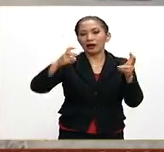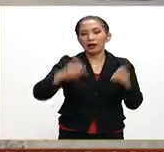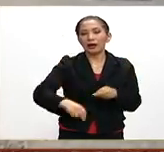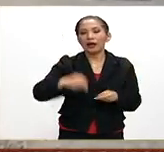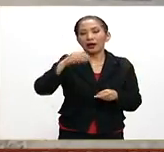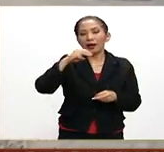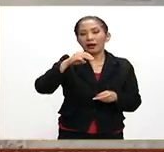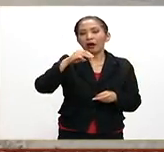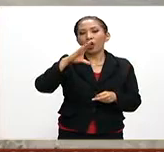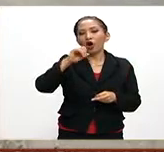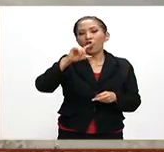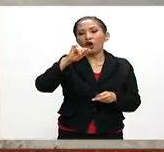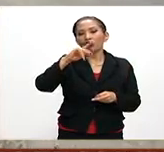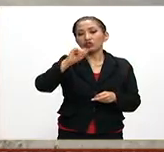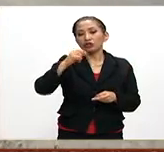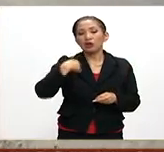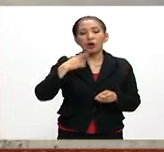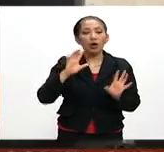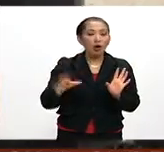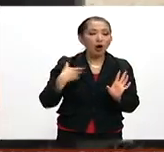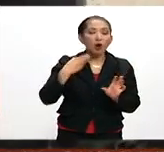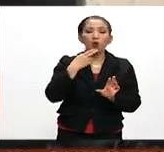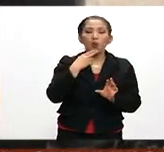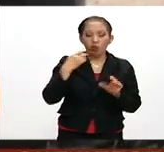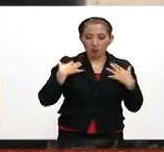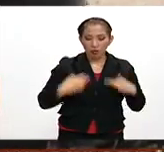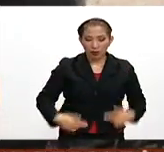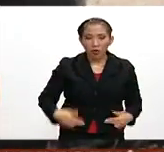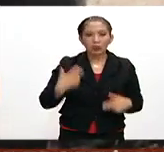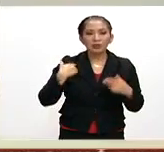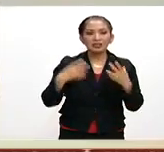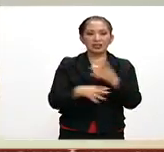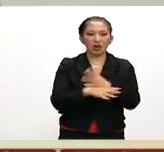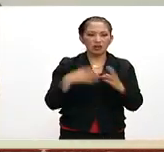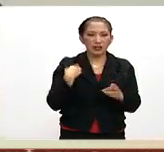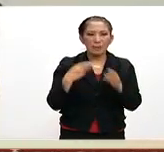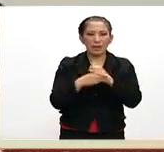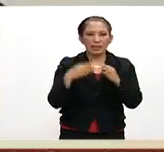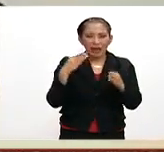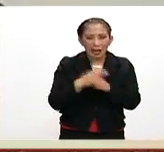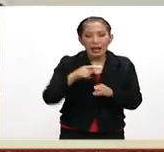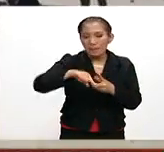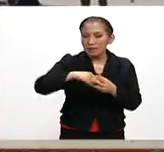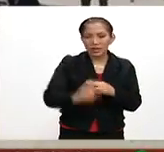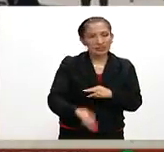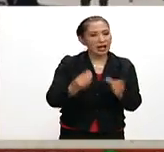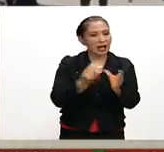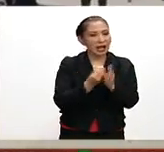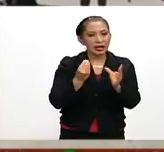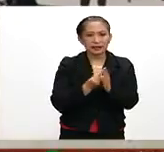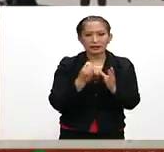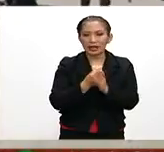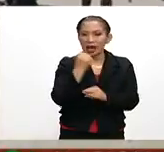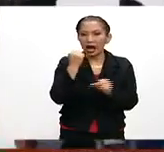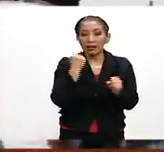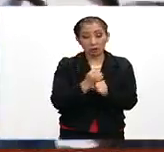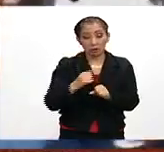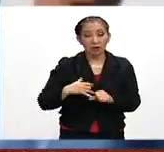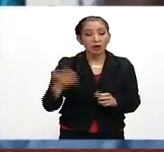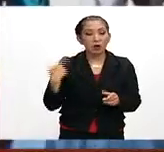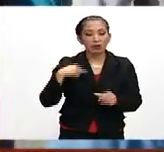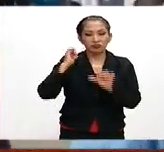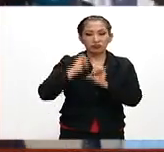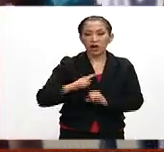Colosio, donde se entregarán también útiles uniformes escolares. Y este arranque del inicio del ciclo escolar va a estar encabezado